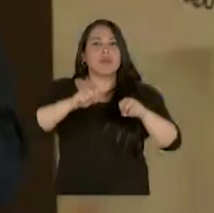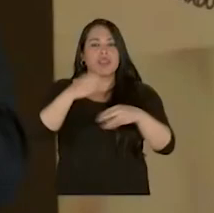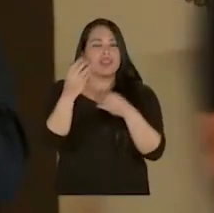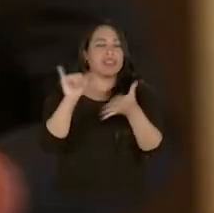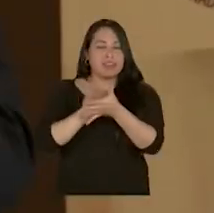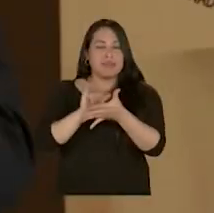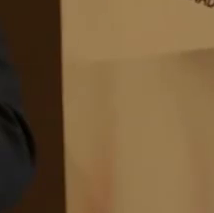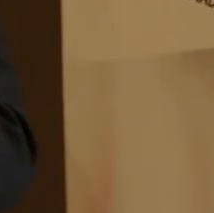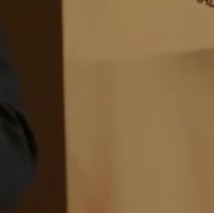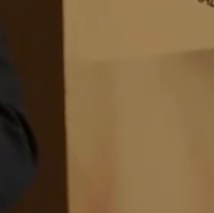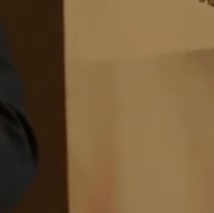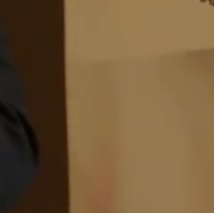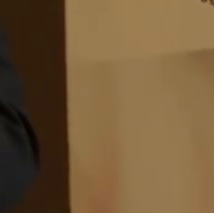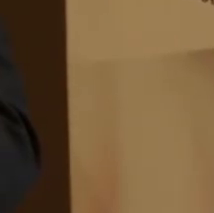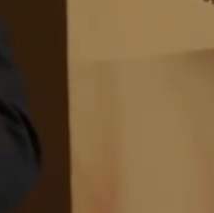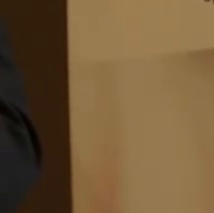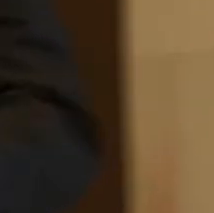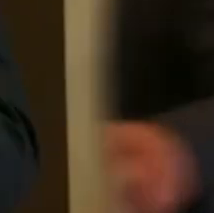de la misma manera.